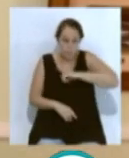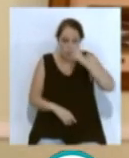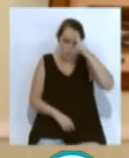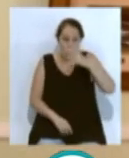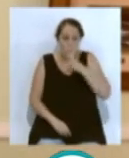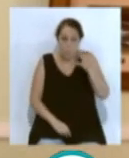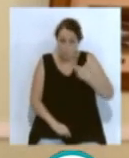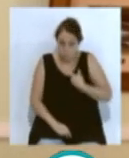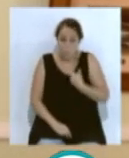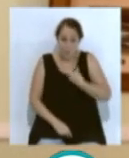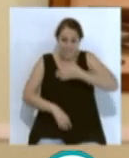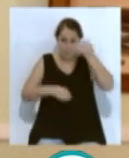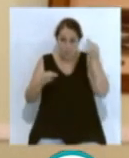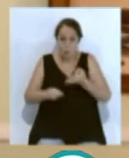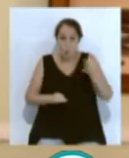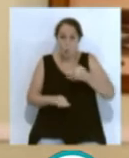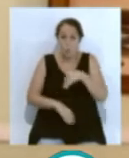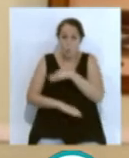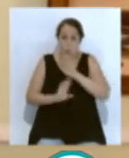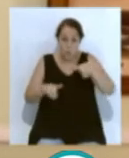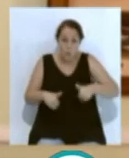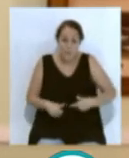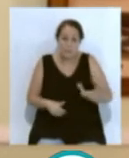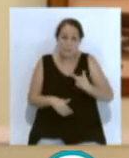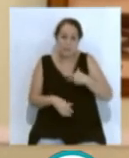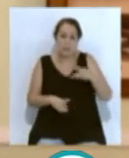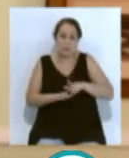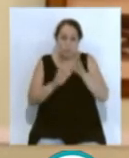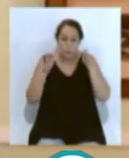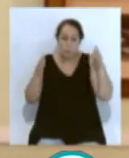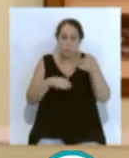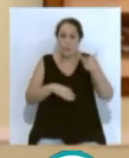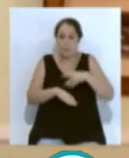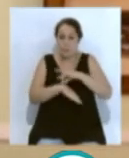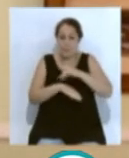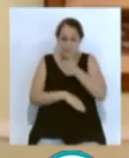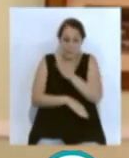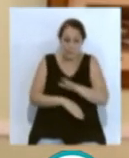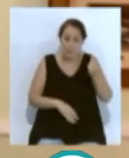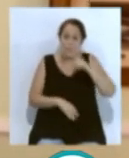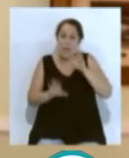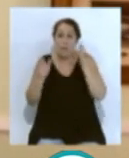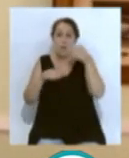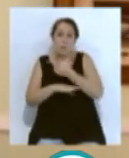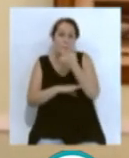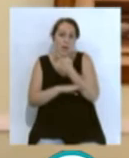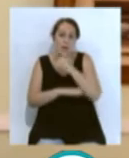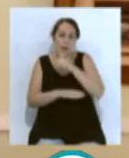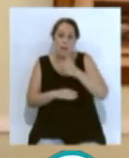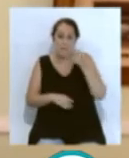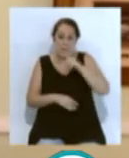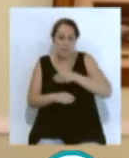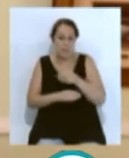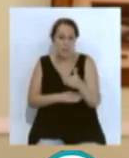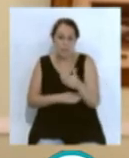que la vuelta al cole genere el colapso de las consultas de pediatría de atención primaria en los próximos meses. Al COVID